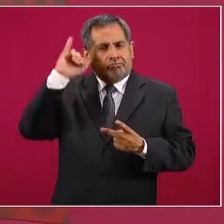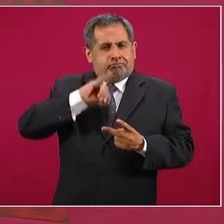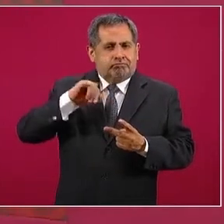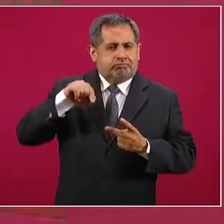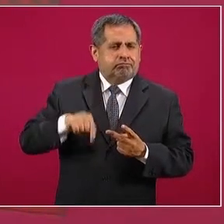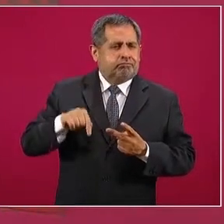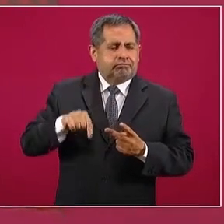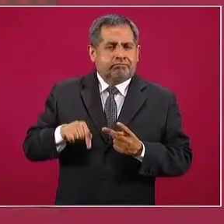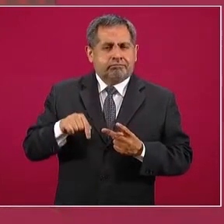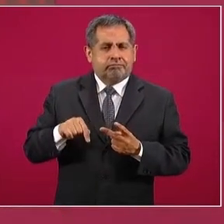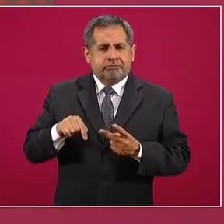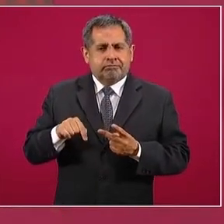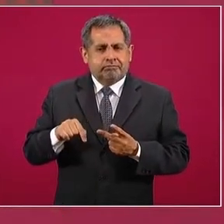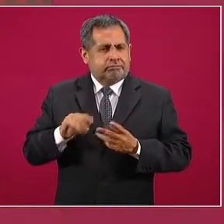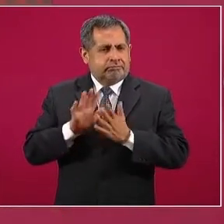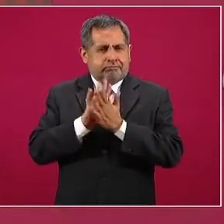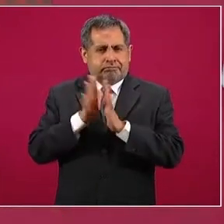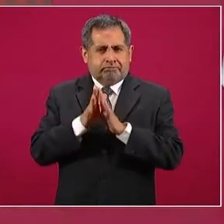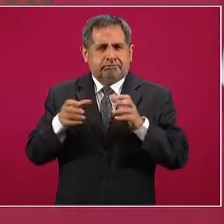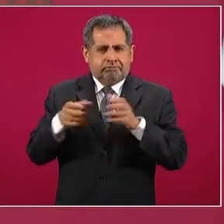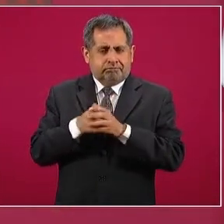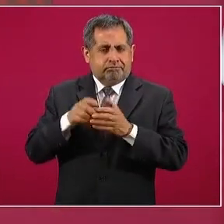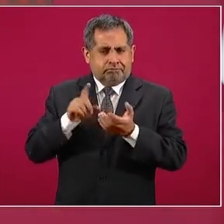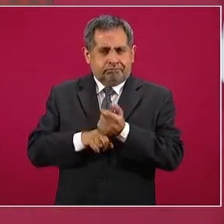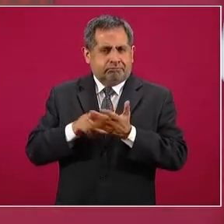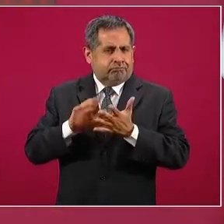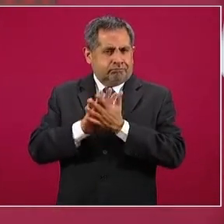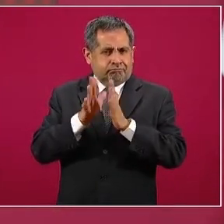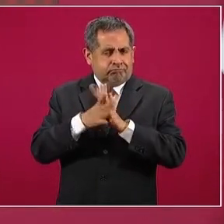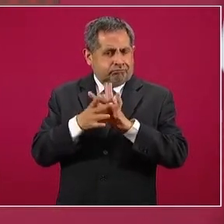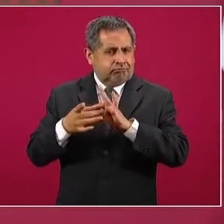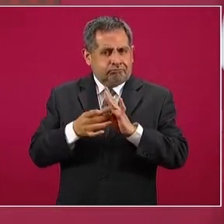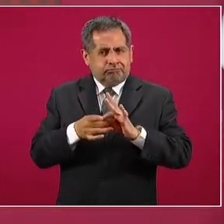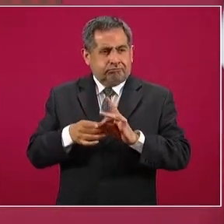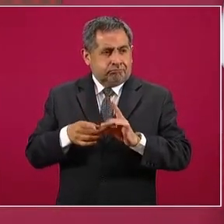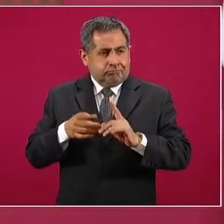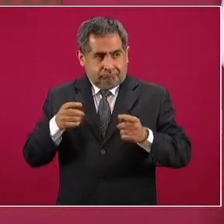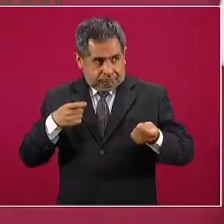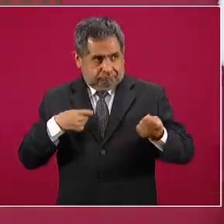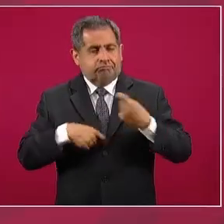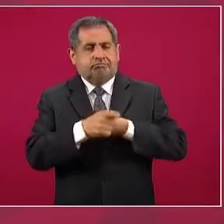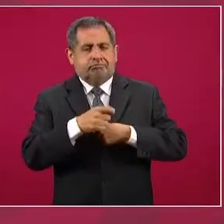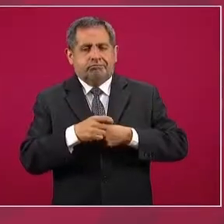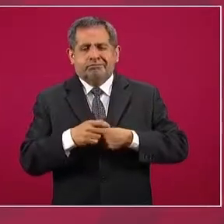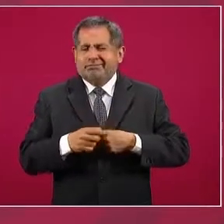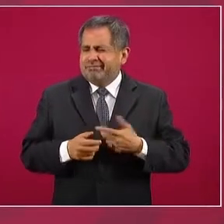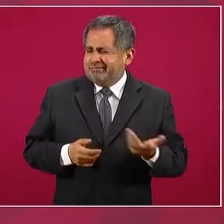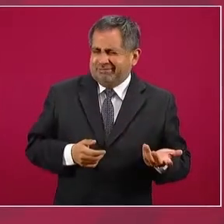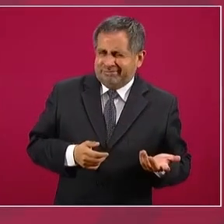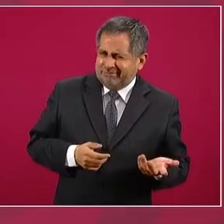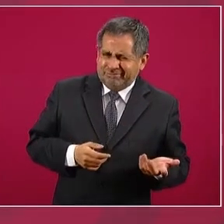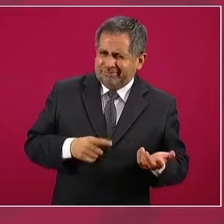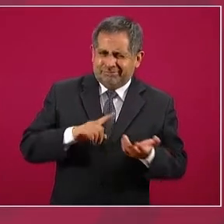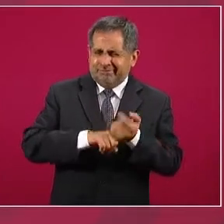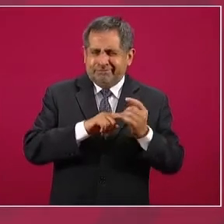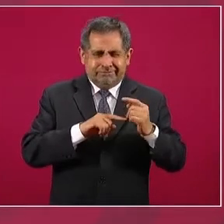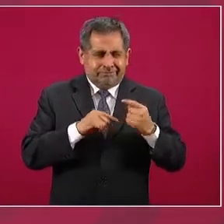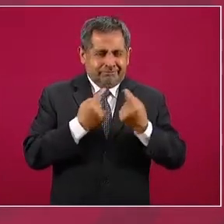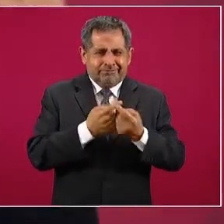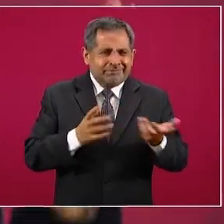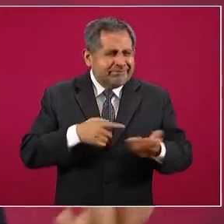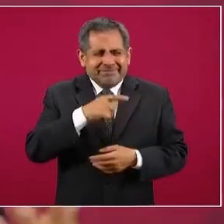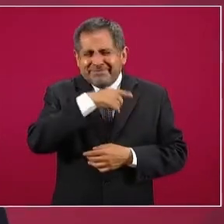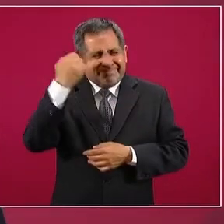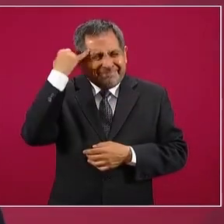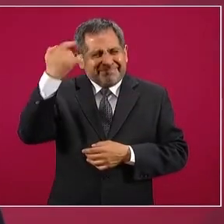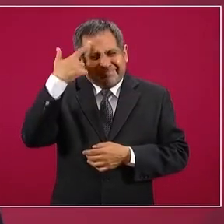una banda del crimen organizado. O sea, quién sabe en